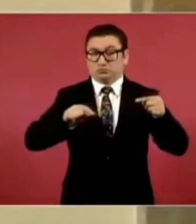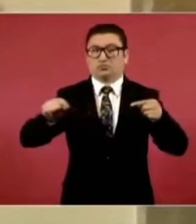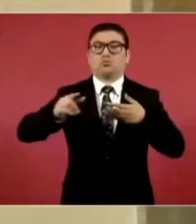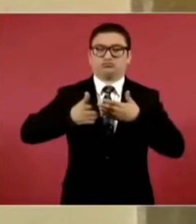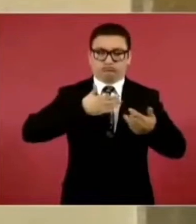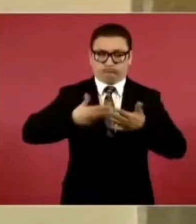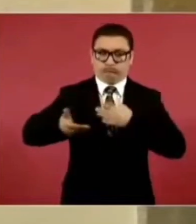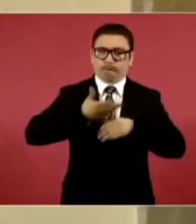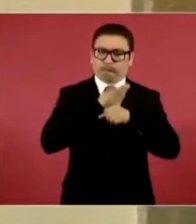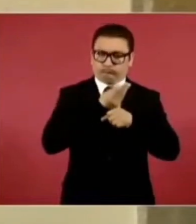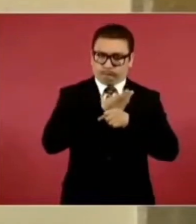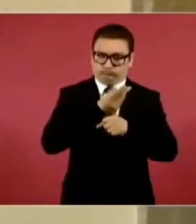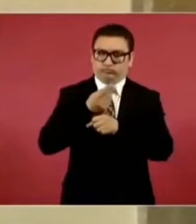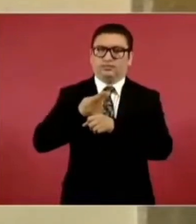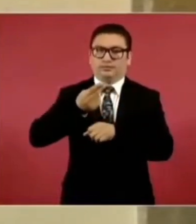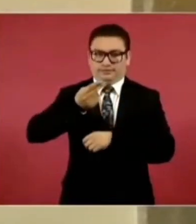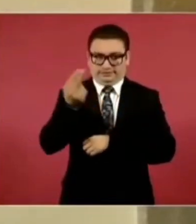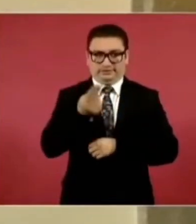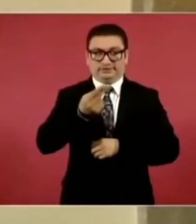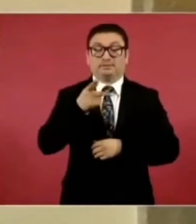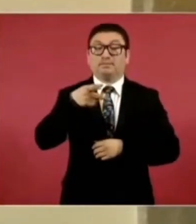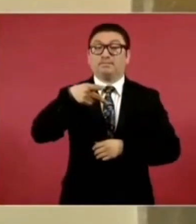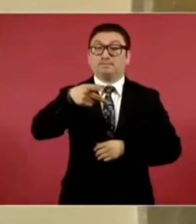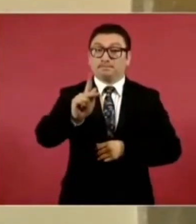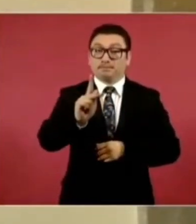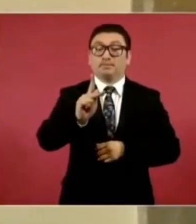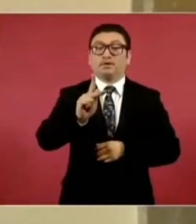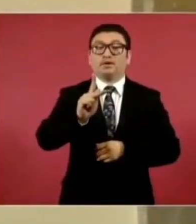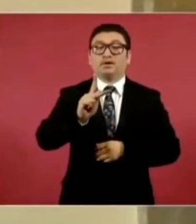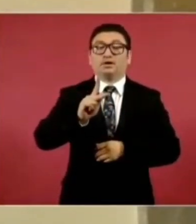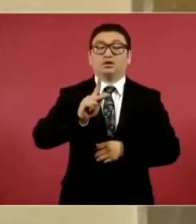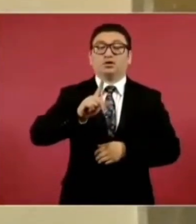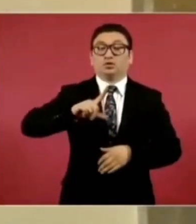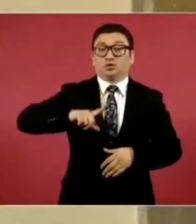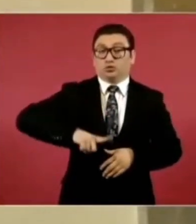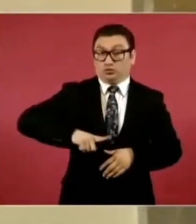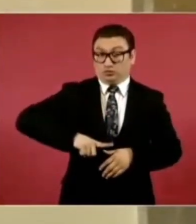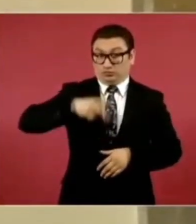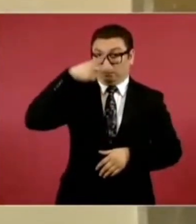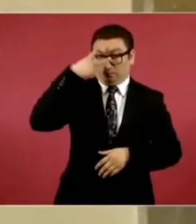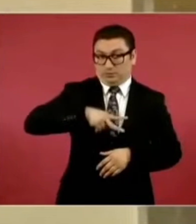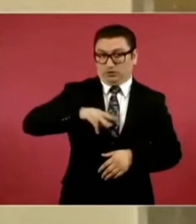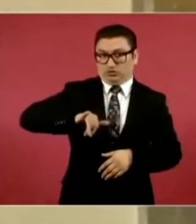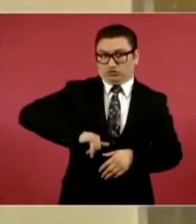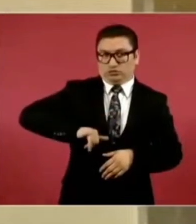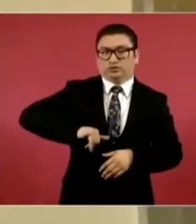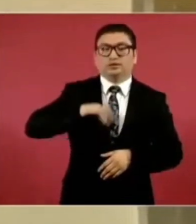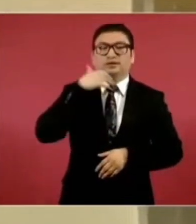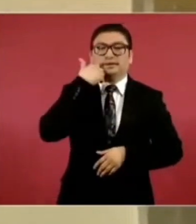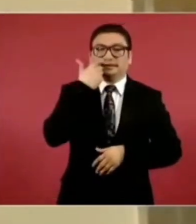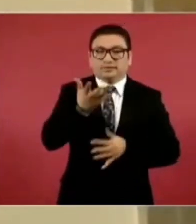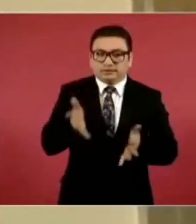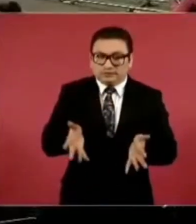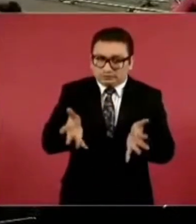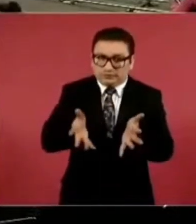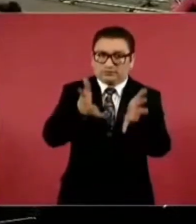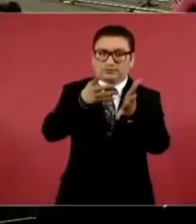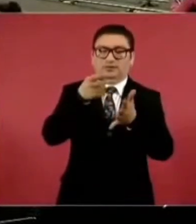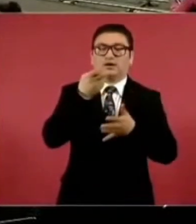pero que es de interés del gobierno de México impulsar la implementación